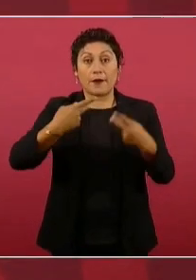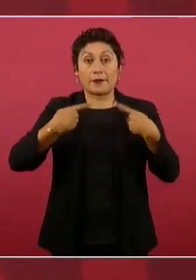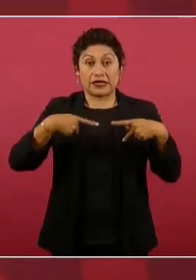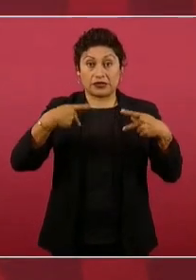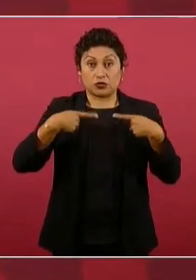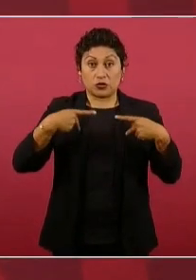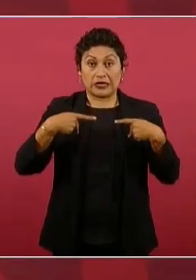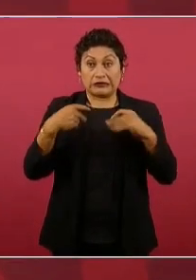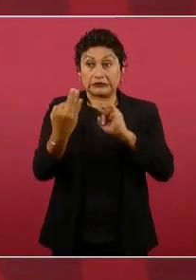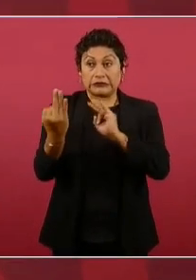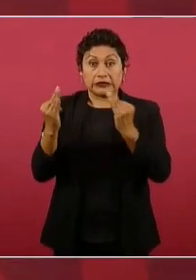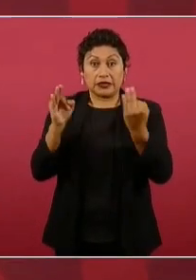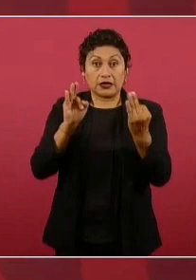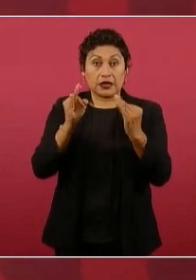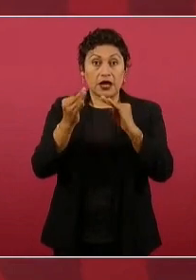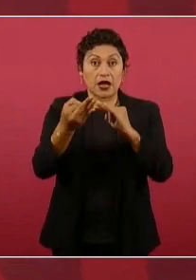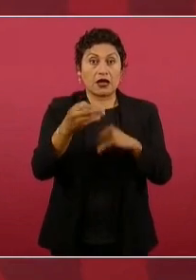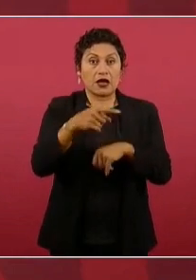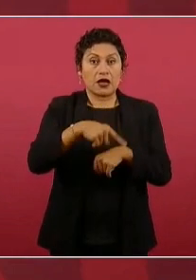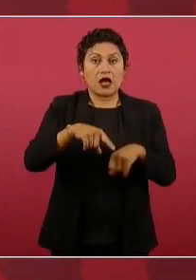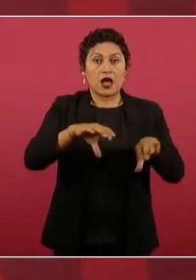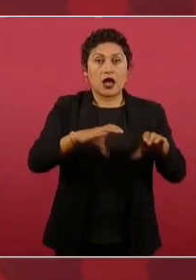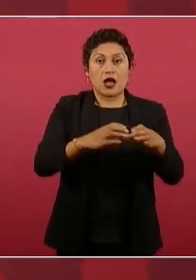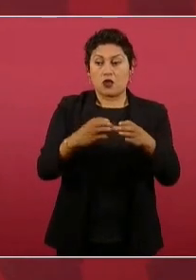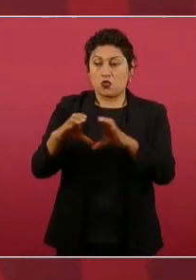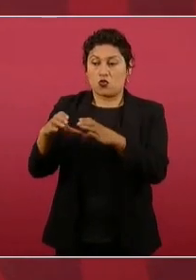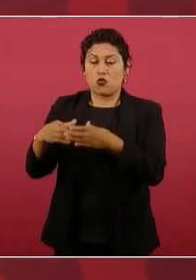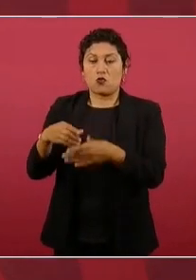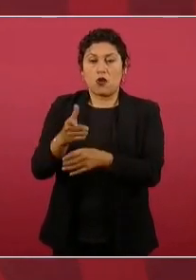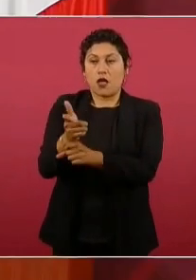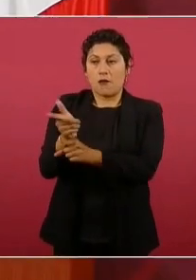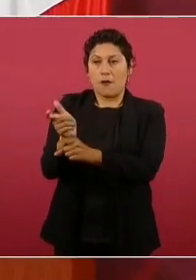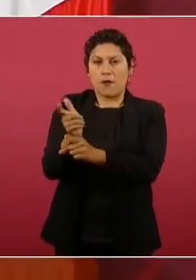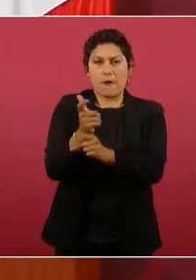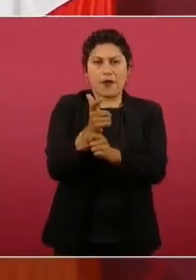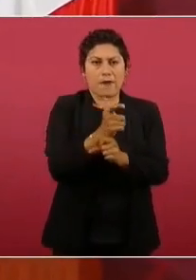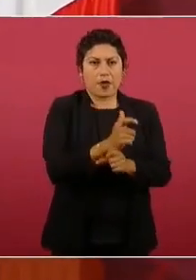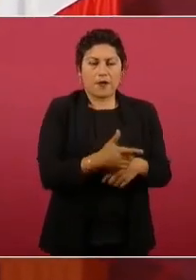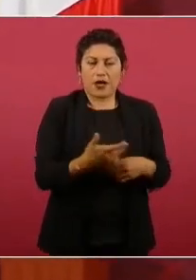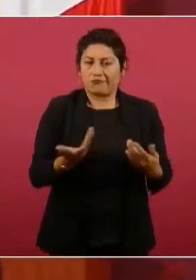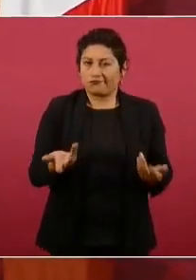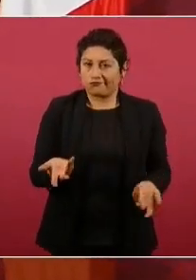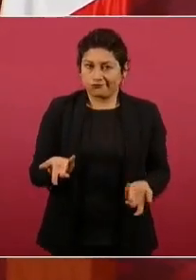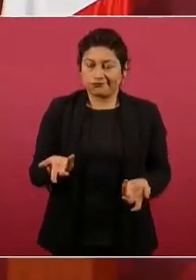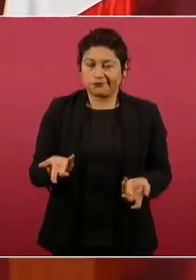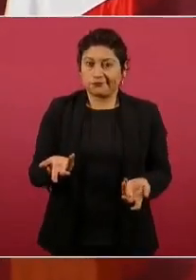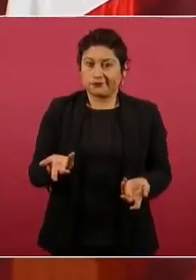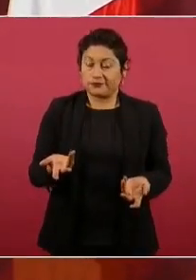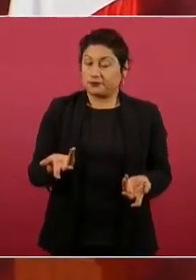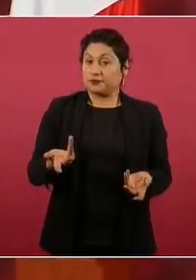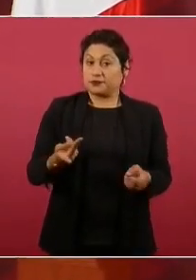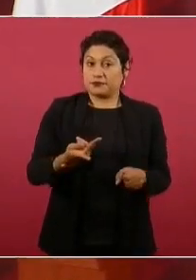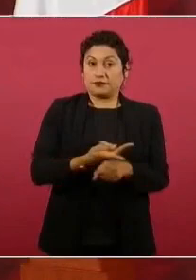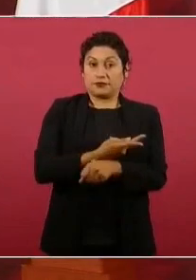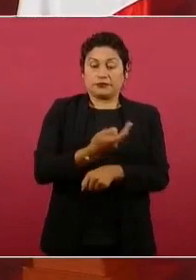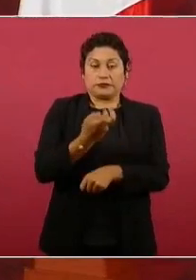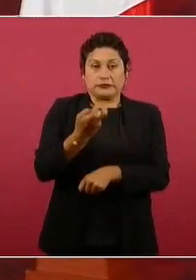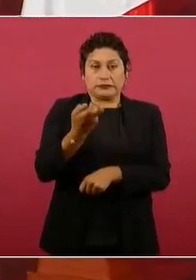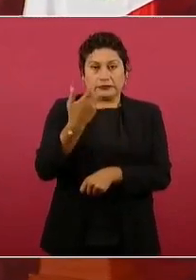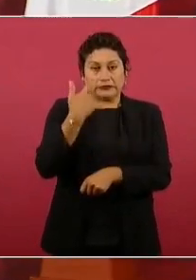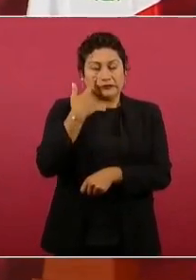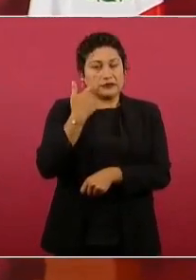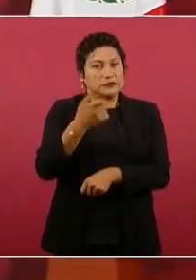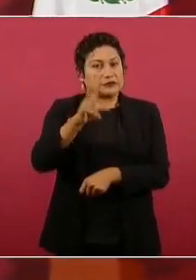disparar a civiles, a gente inocente. Entonces, esto es lo más